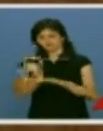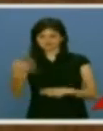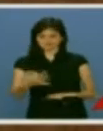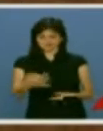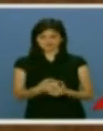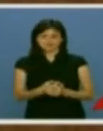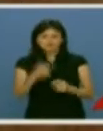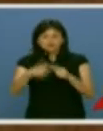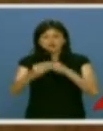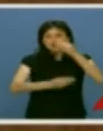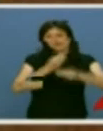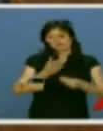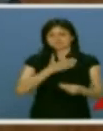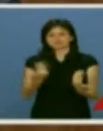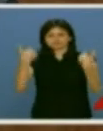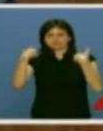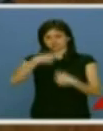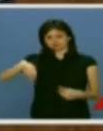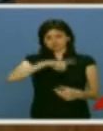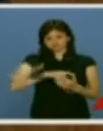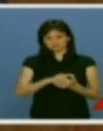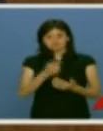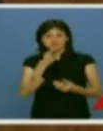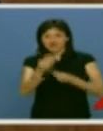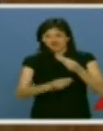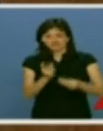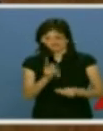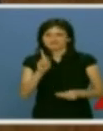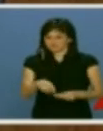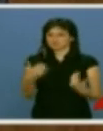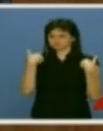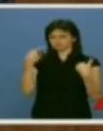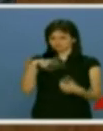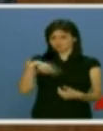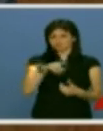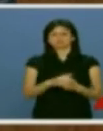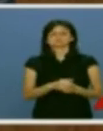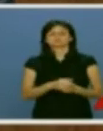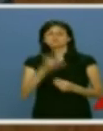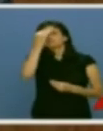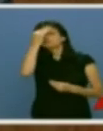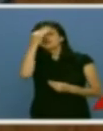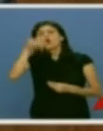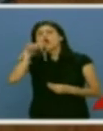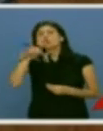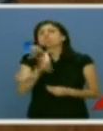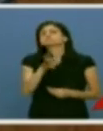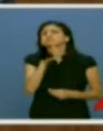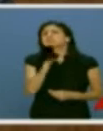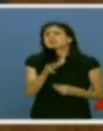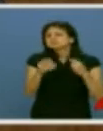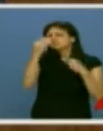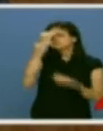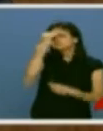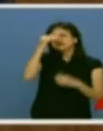Todo lo que hagamos será nuestra responsabilidad y lo que no hagamos también. Pensemos por qué estamos aquí, por qué